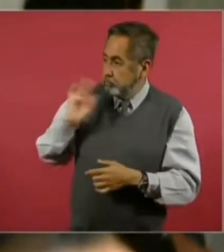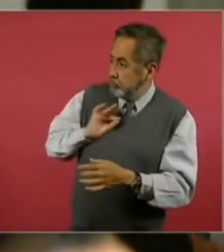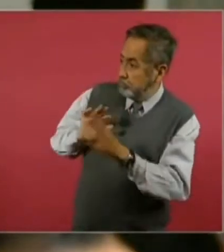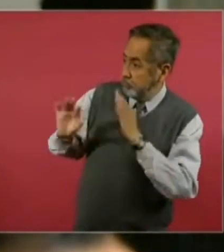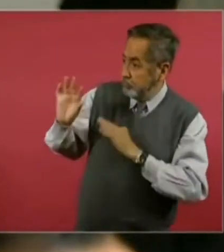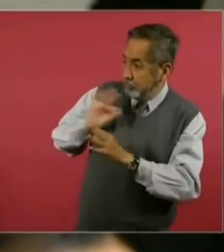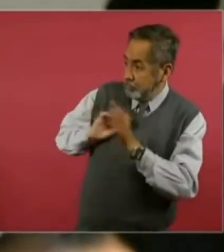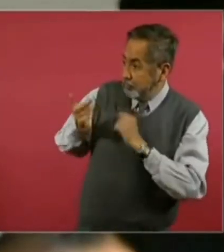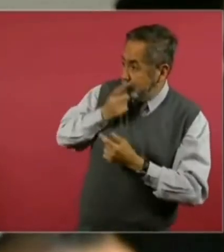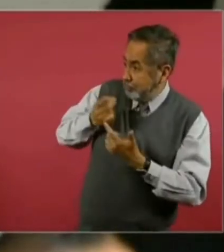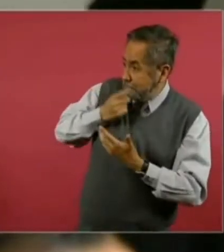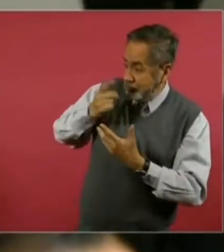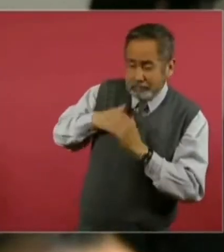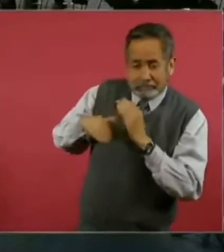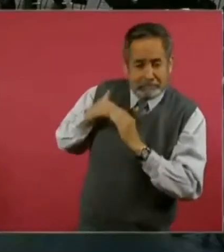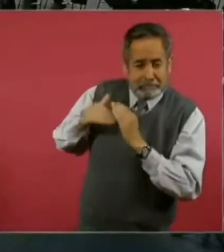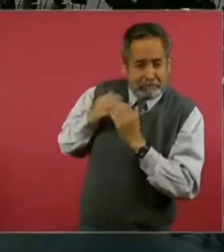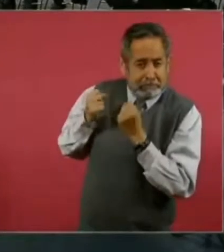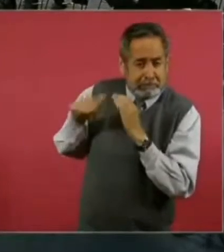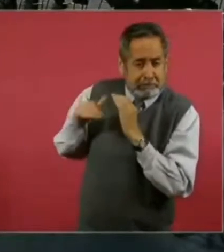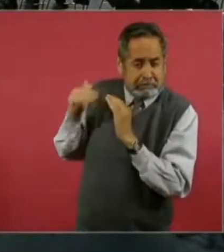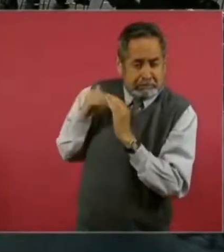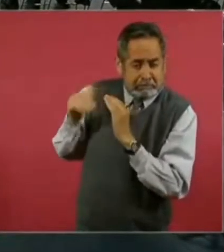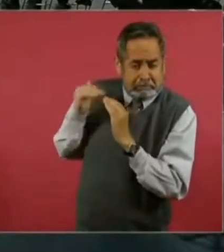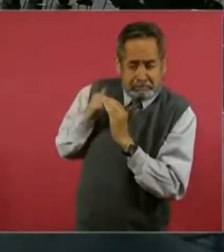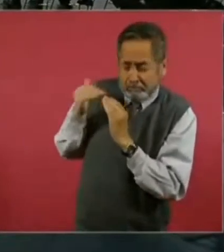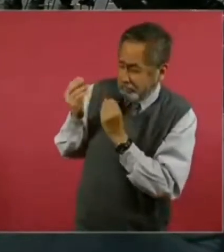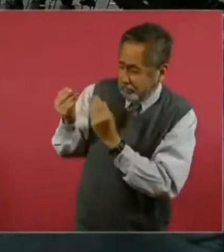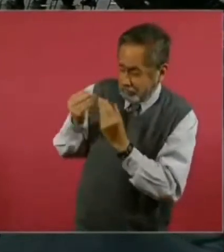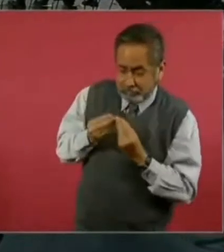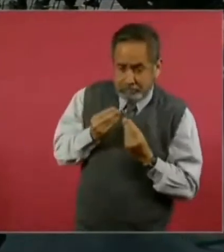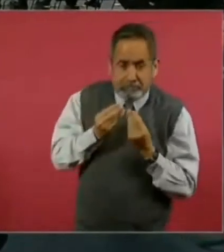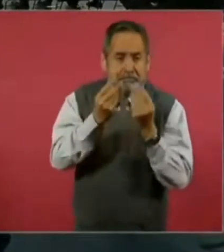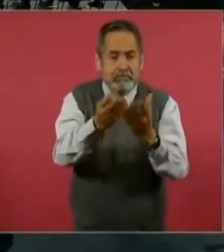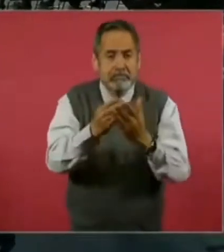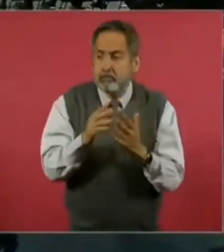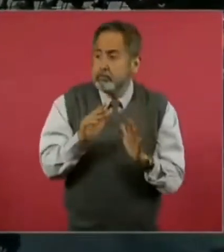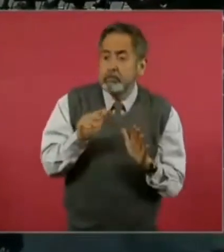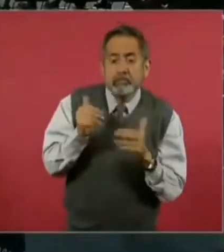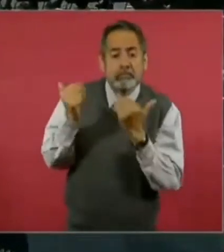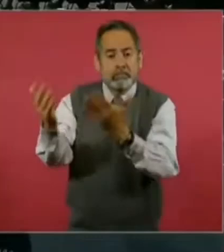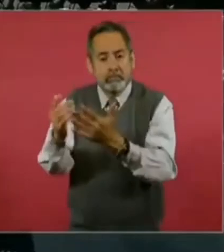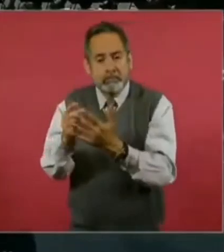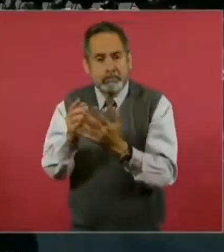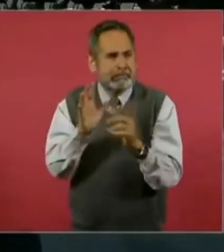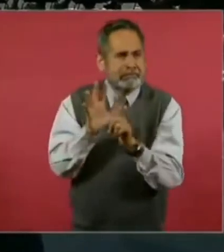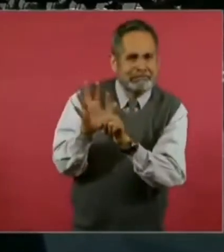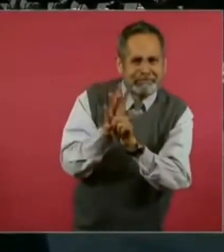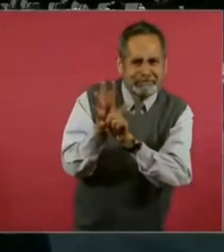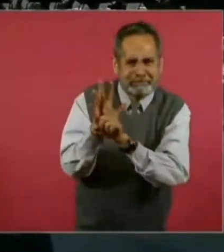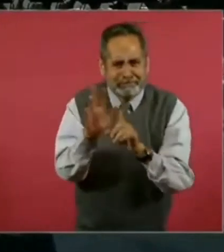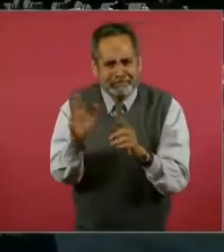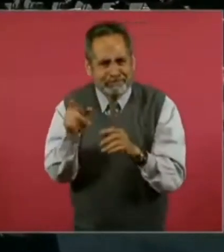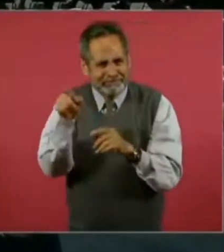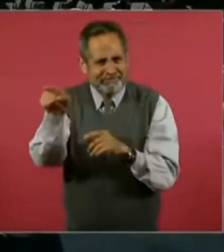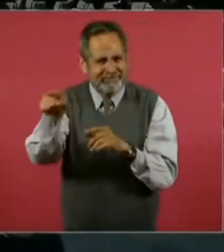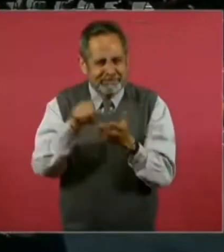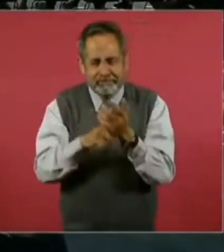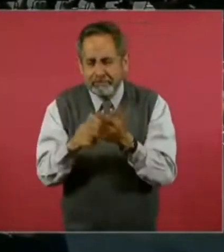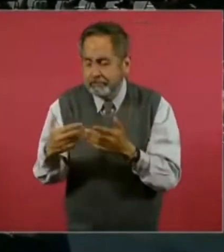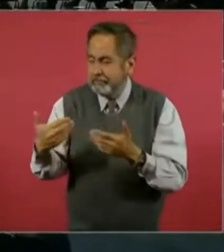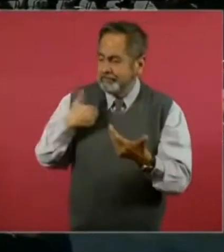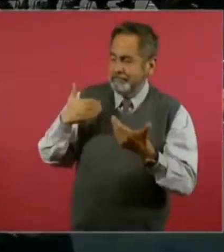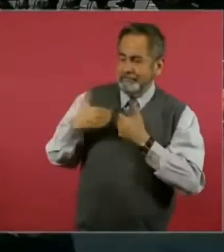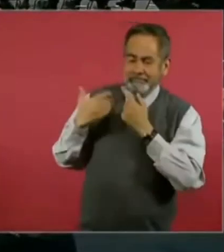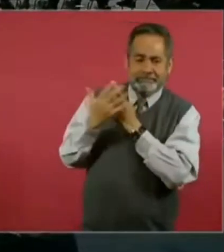decenas, cientos de mensajes, la gente aquí afuera se agolpa en los alrededores del Palacio Nacional. En